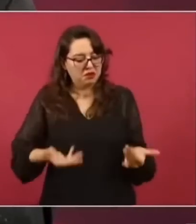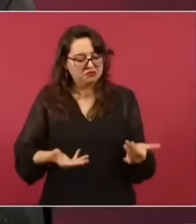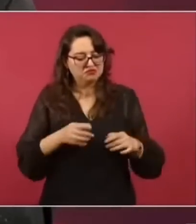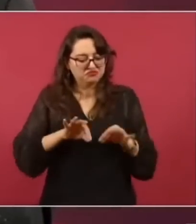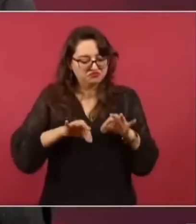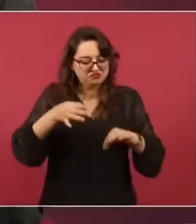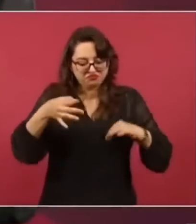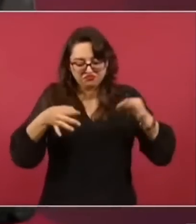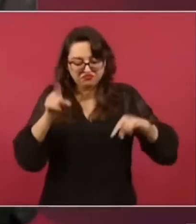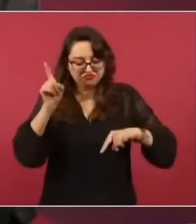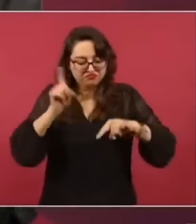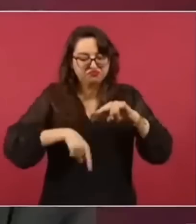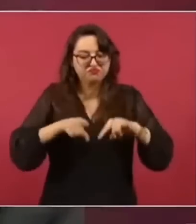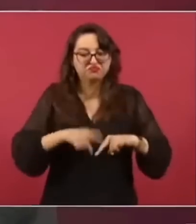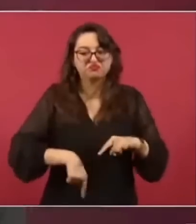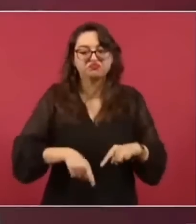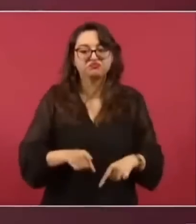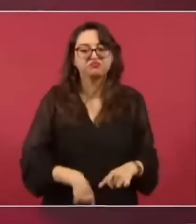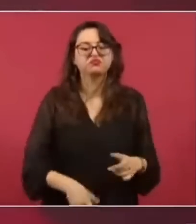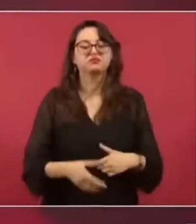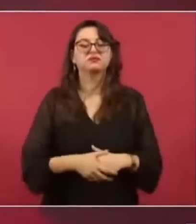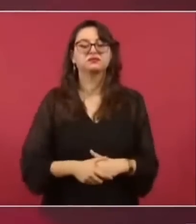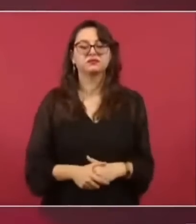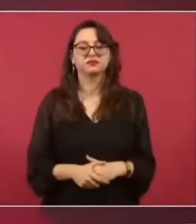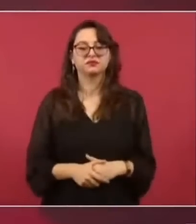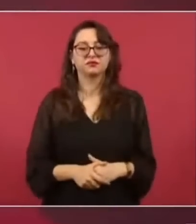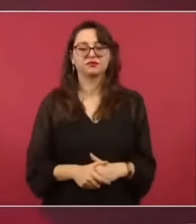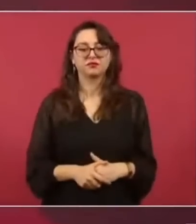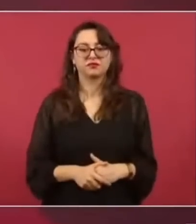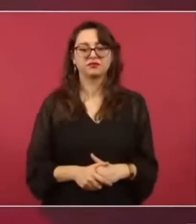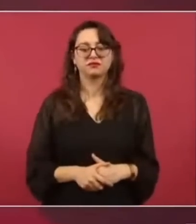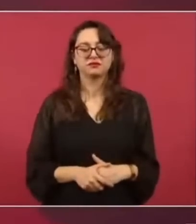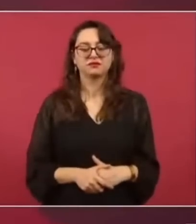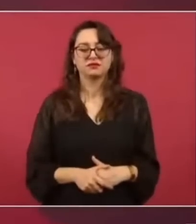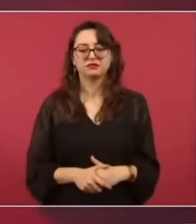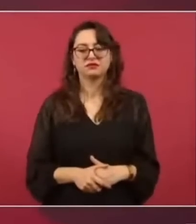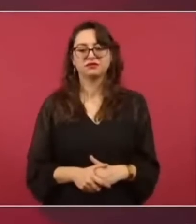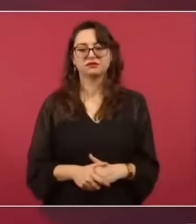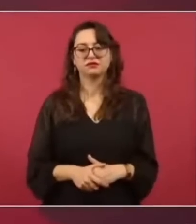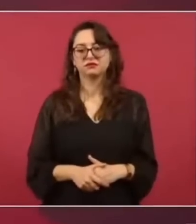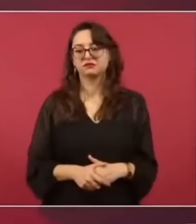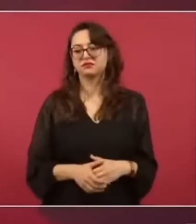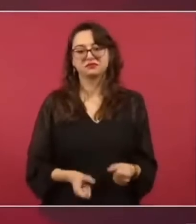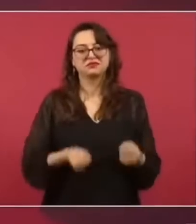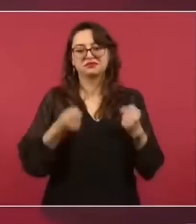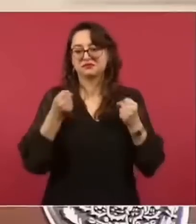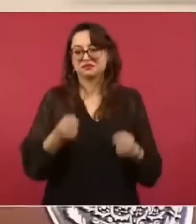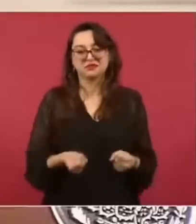En una de esas hasta encontraron bolsitas con censores